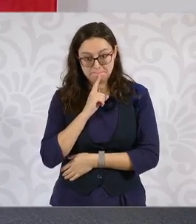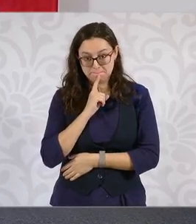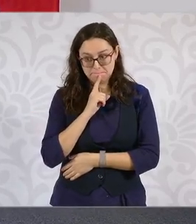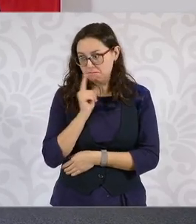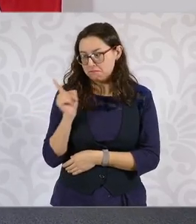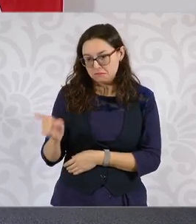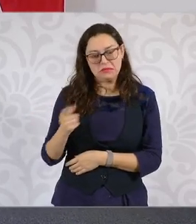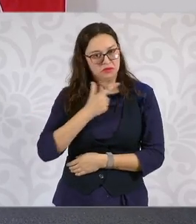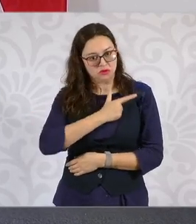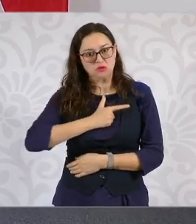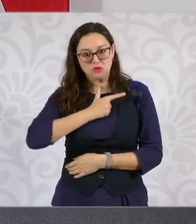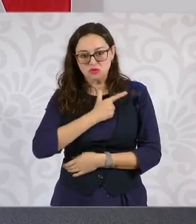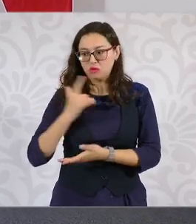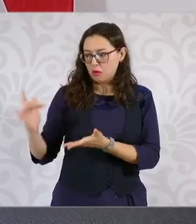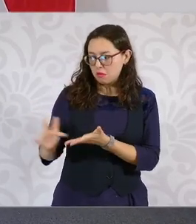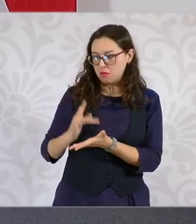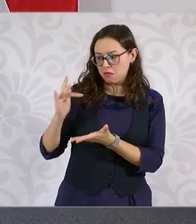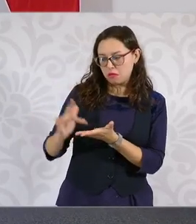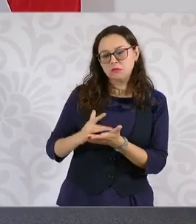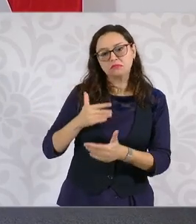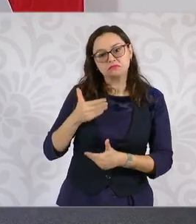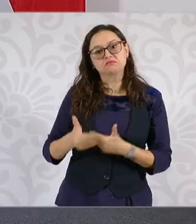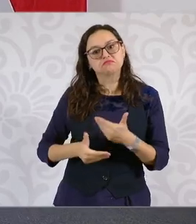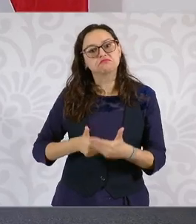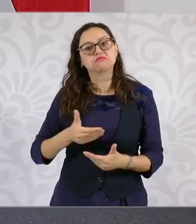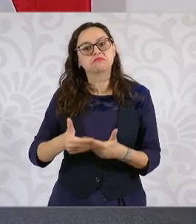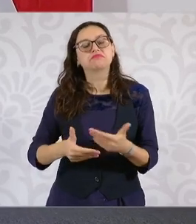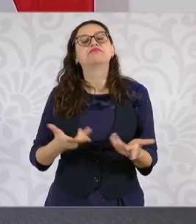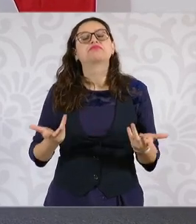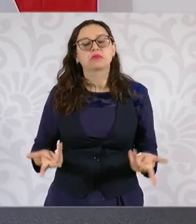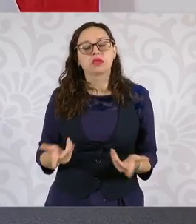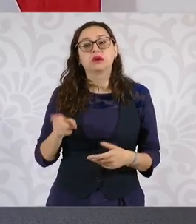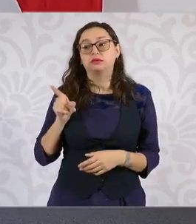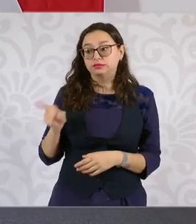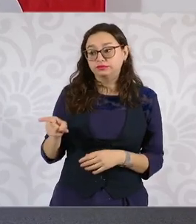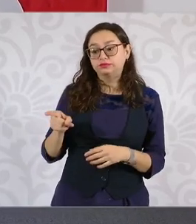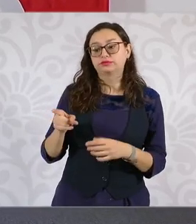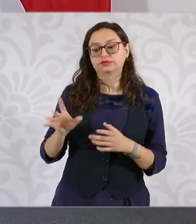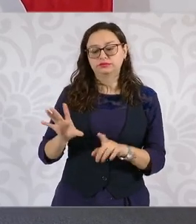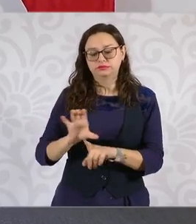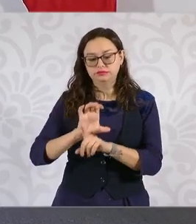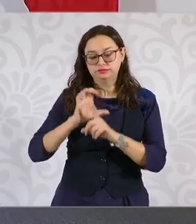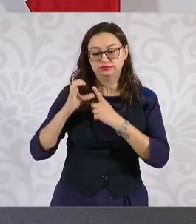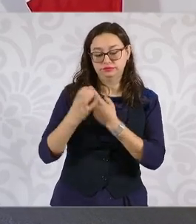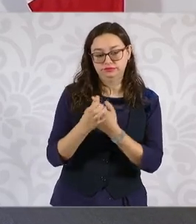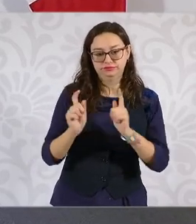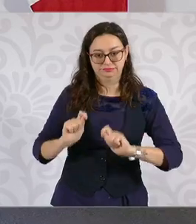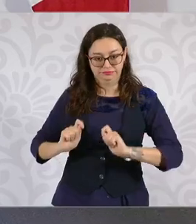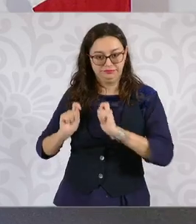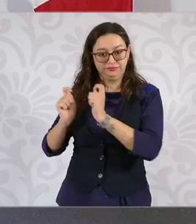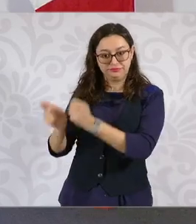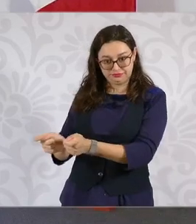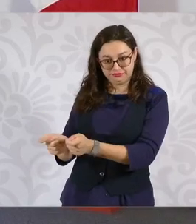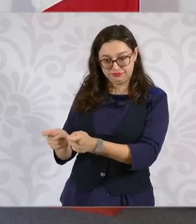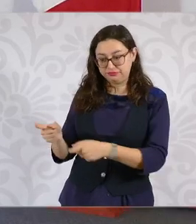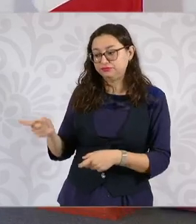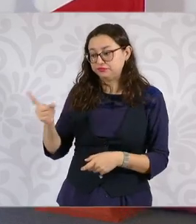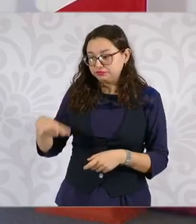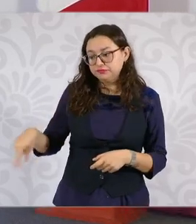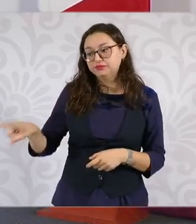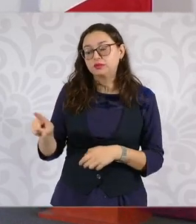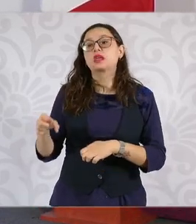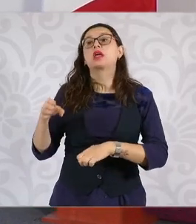va a coordinar este consejo. Vamos a incorporar a cámaras y empresarios de manera individual o empresarias.